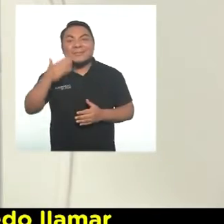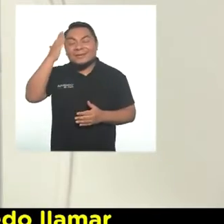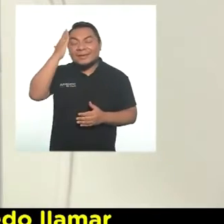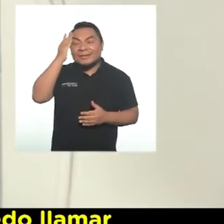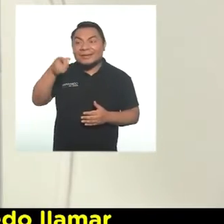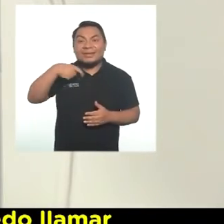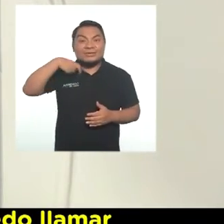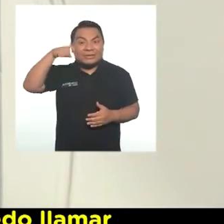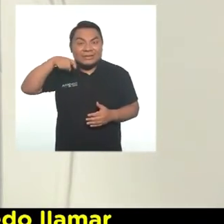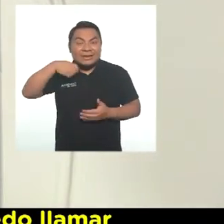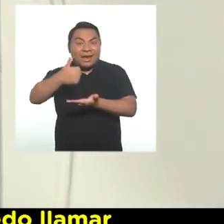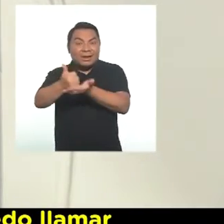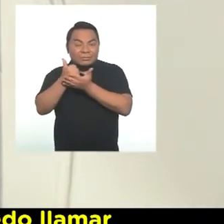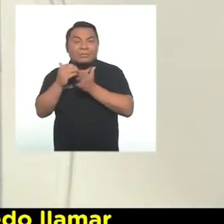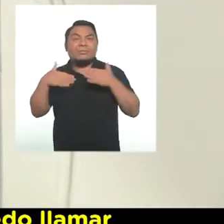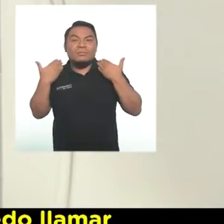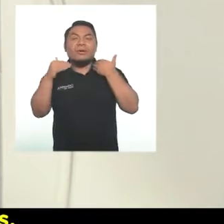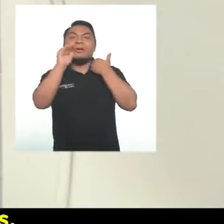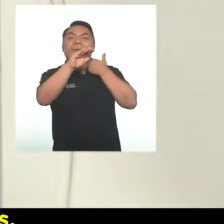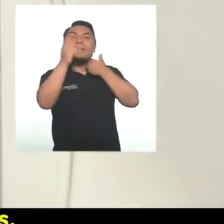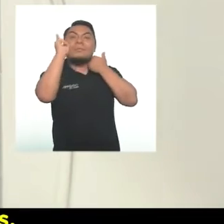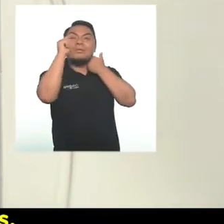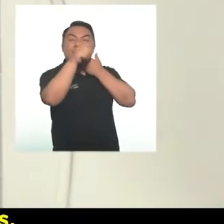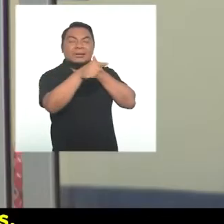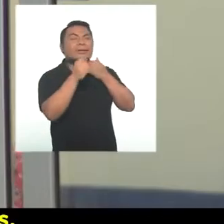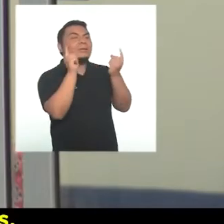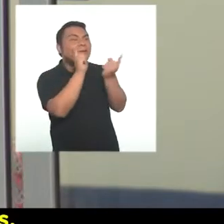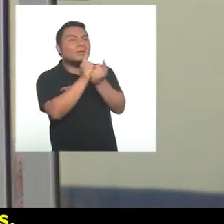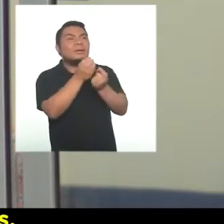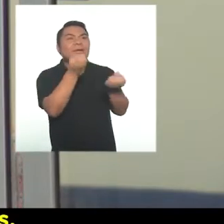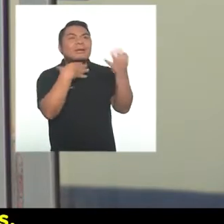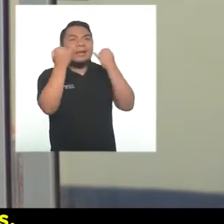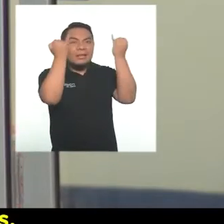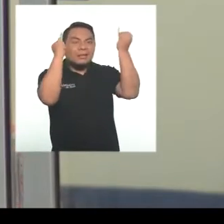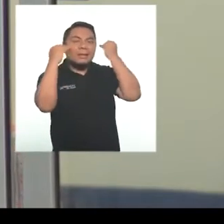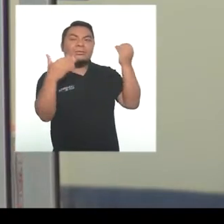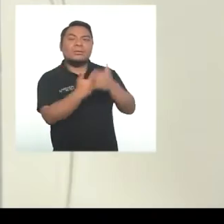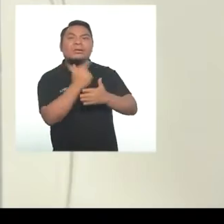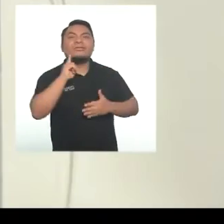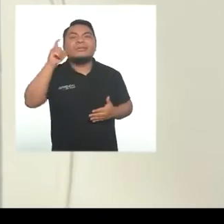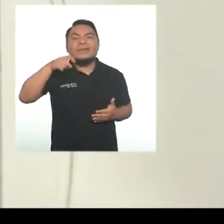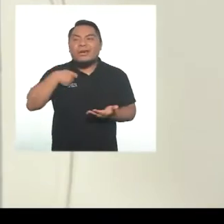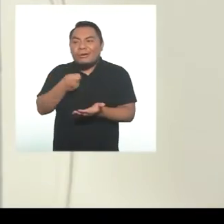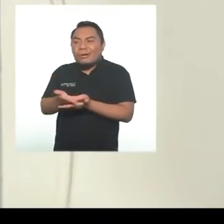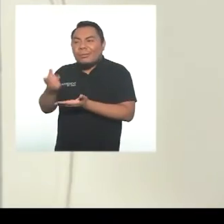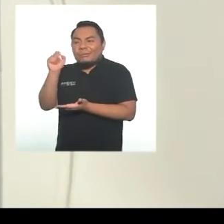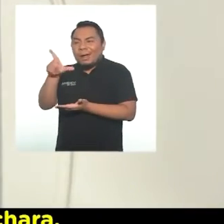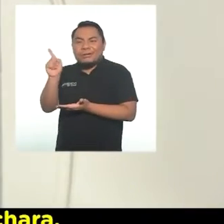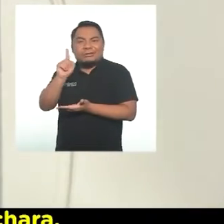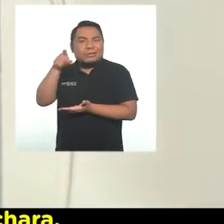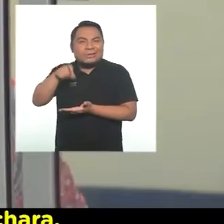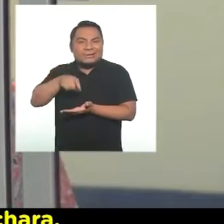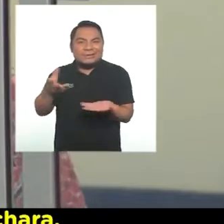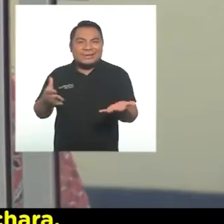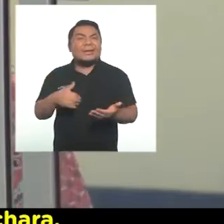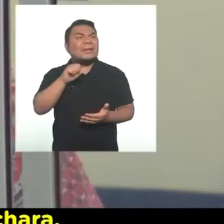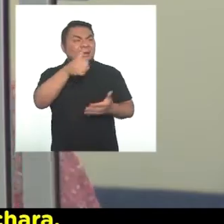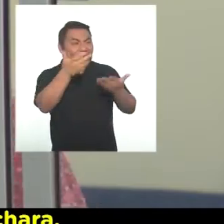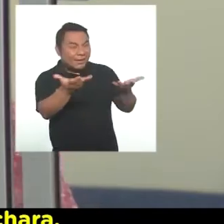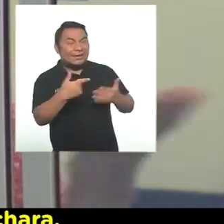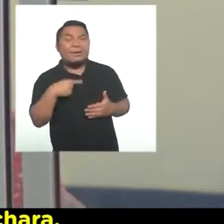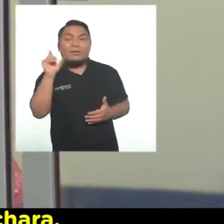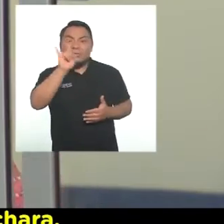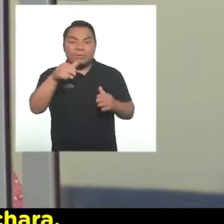saber que si necesito ayuda siempre puedo llamar a los docentes para tener nuevas ideas. No necesito comprar nada. Sí, claro,